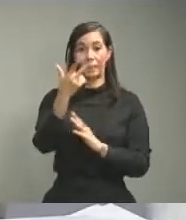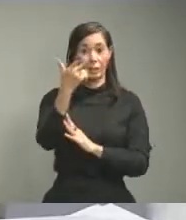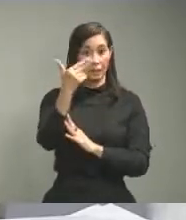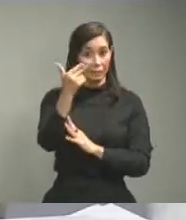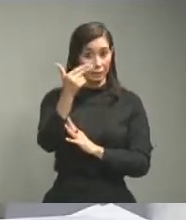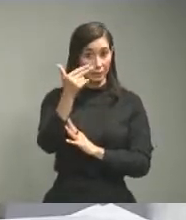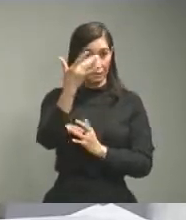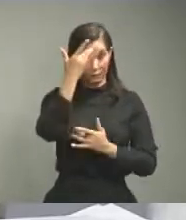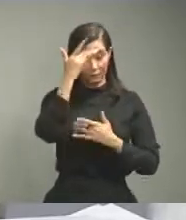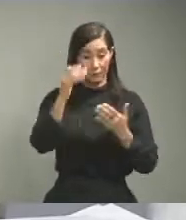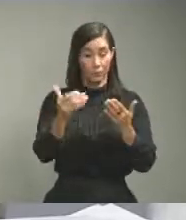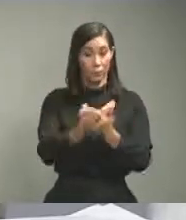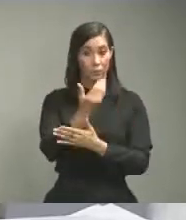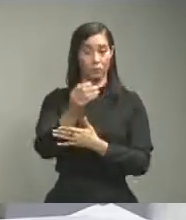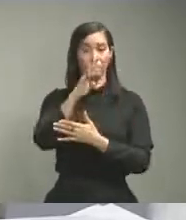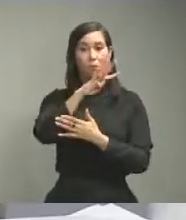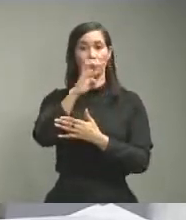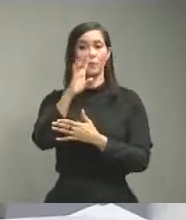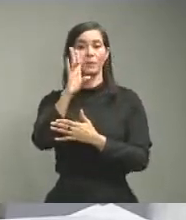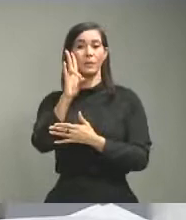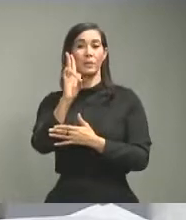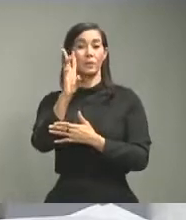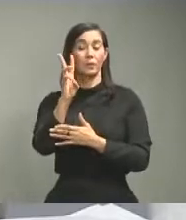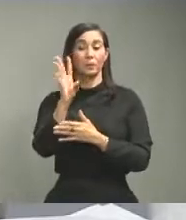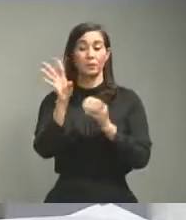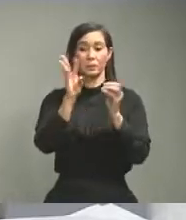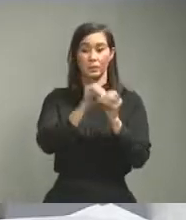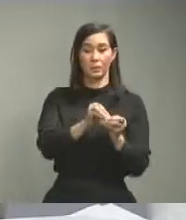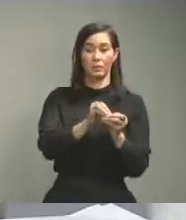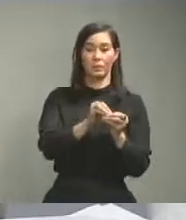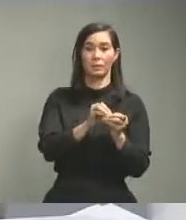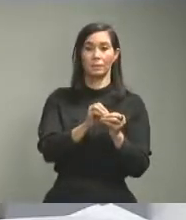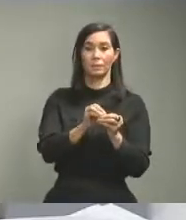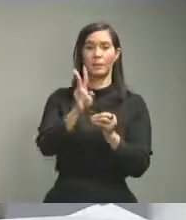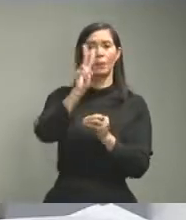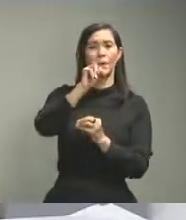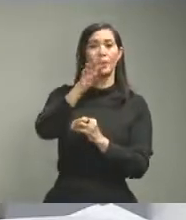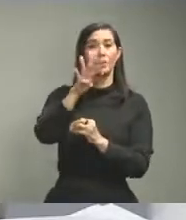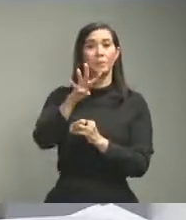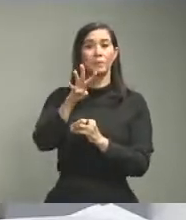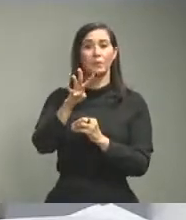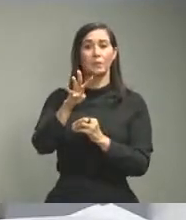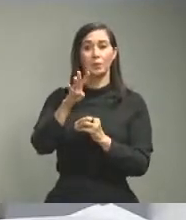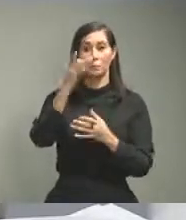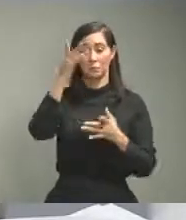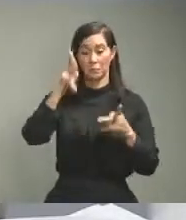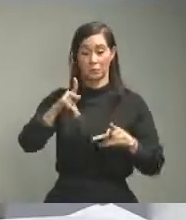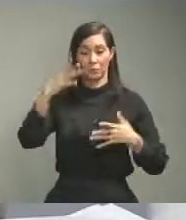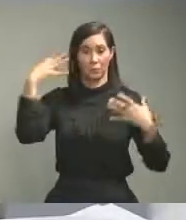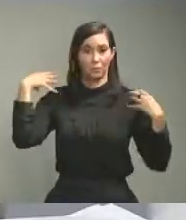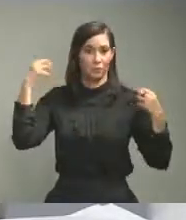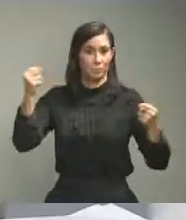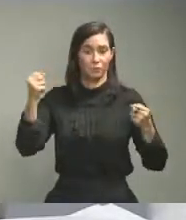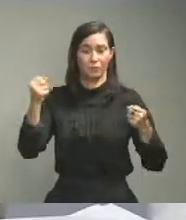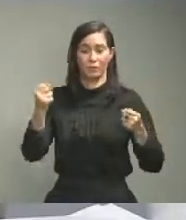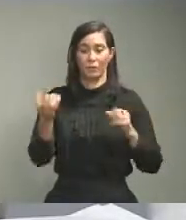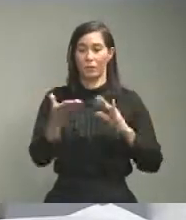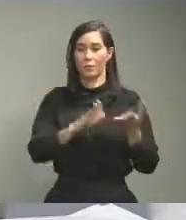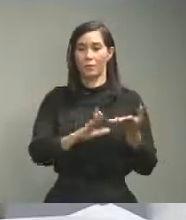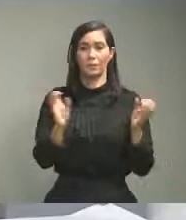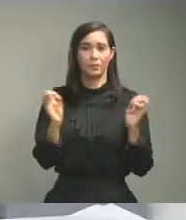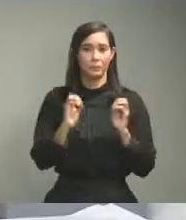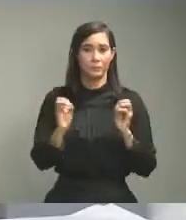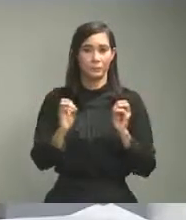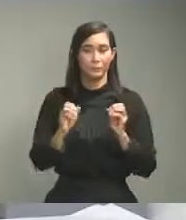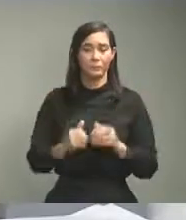casos nuevos 476 acumulados 24 recuperados 0 fallecimientos